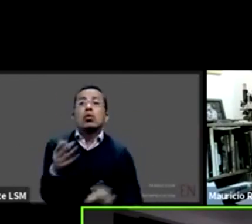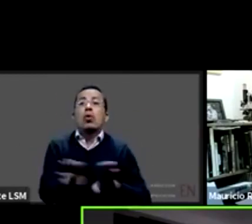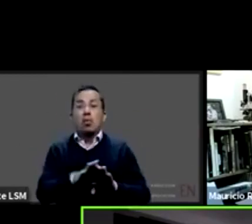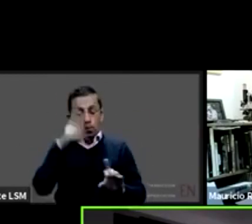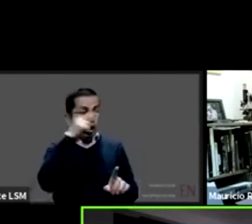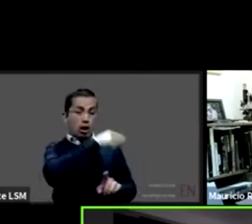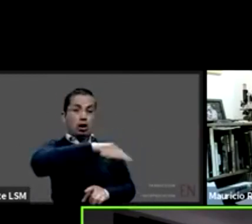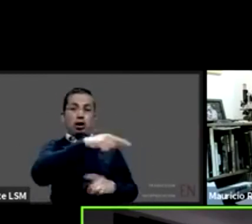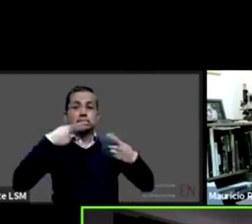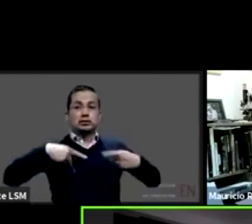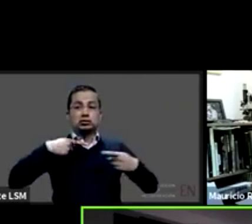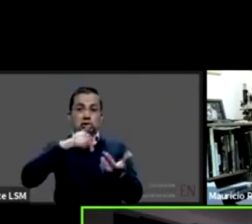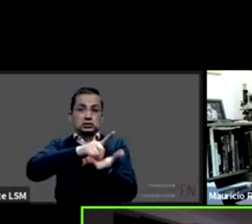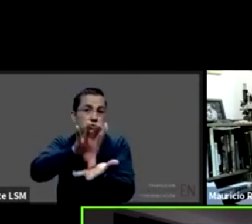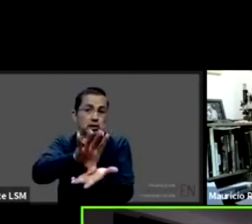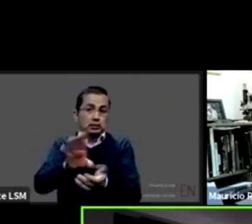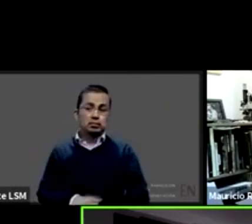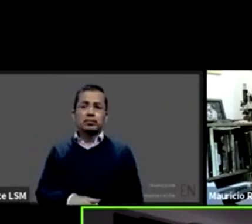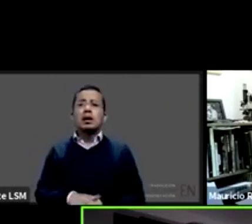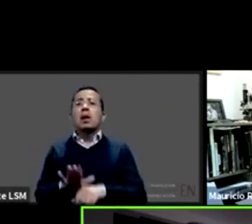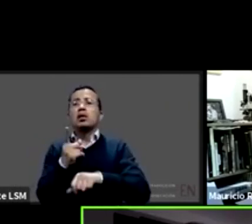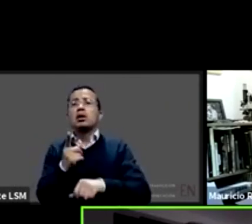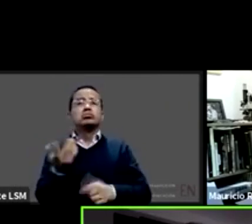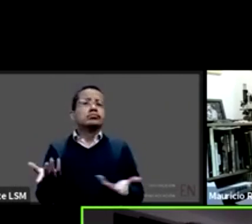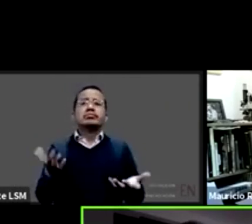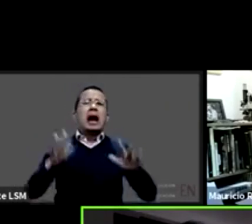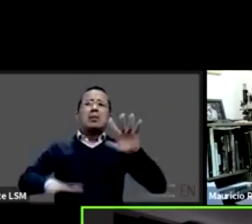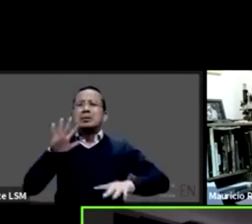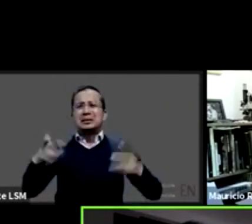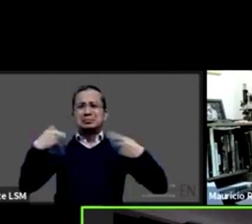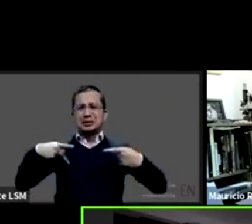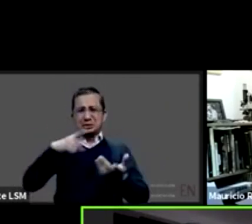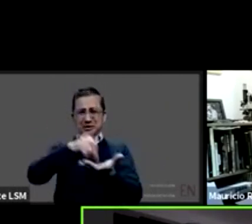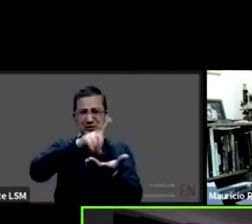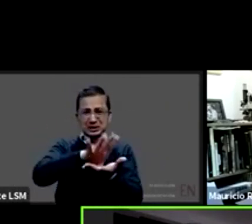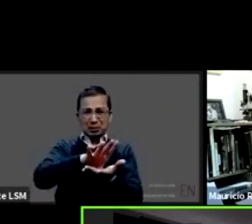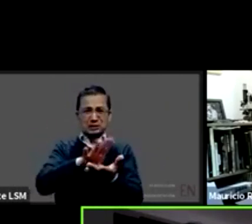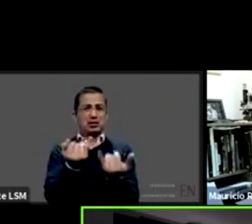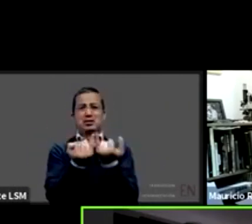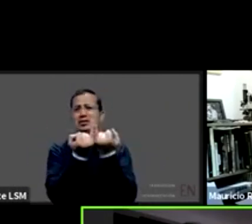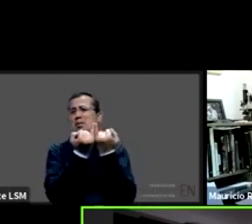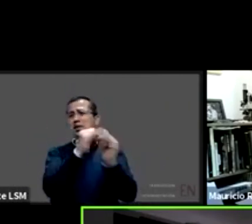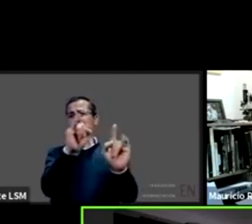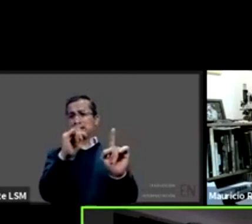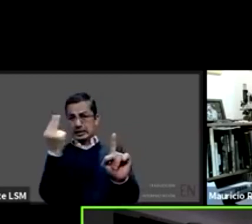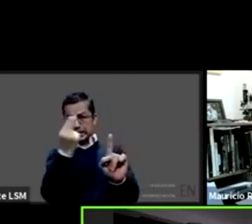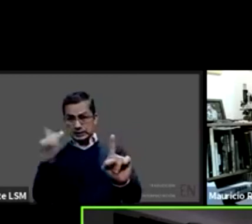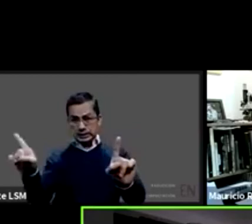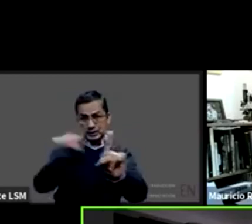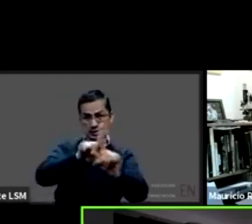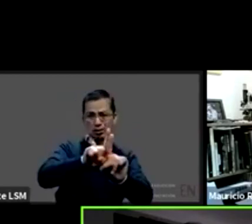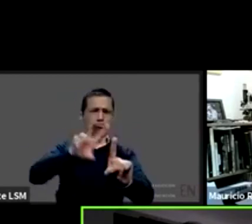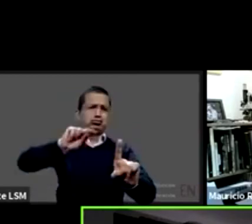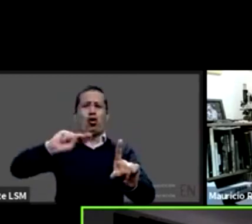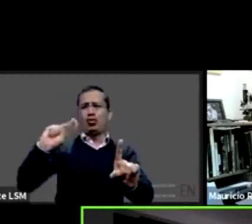con discapacidad que son totalmente independientes y no van a requerir de un coaxiliar y esto obviamente hay que consultárselos al momento del acceso